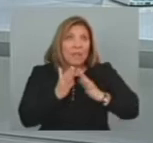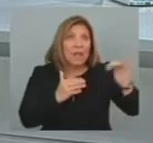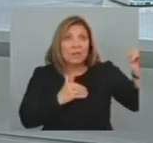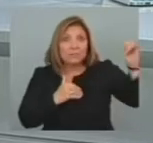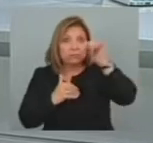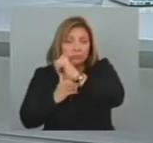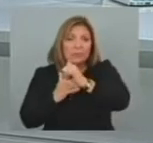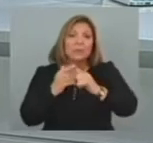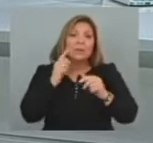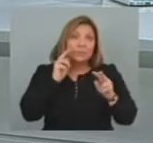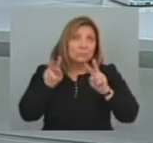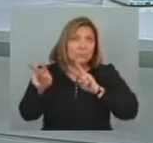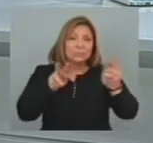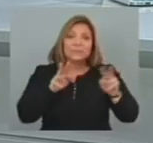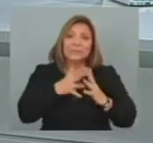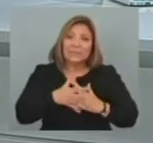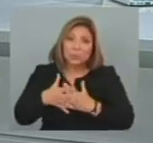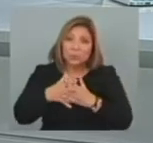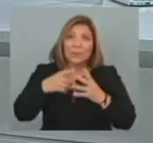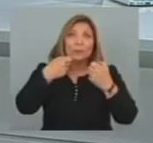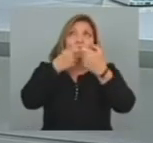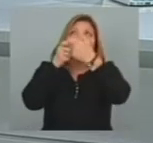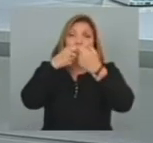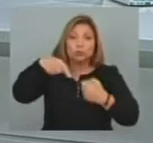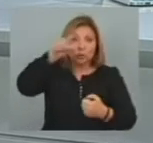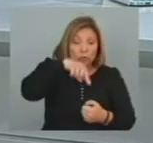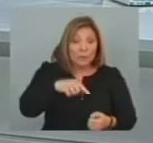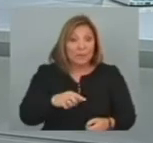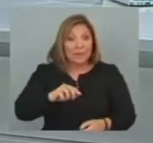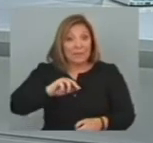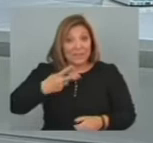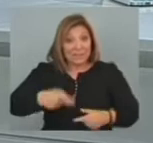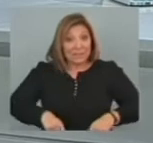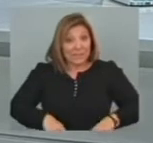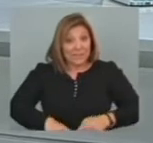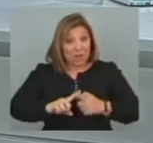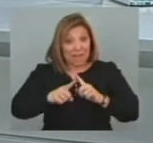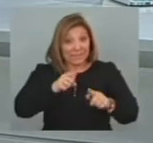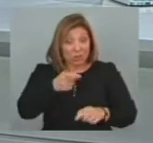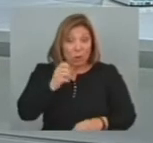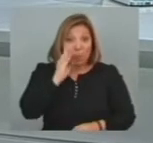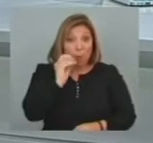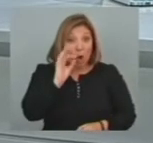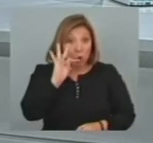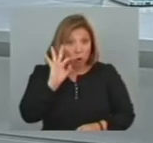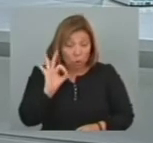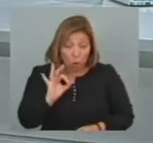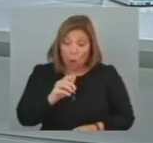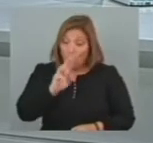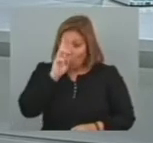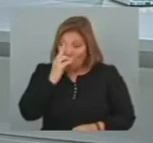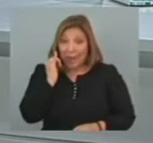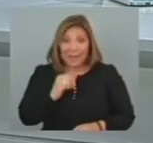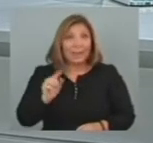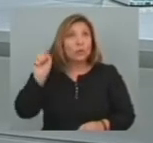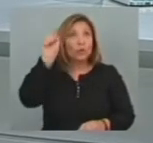ataque De Estados Unidos y sus aliados El vicecanciller de la República Luis Porto Dijo que Uruguay y los gobiernos de la región